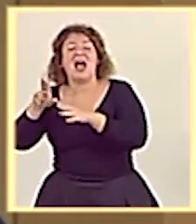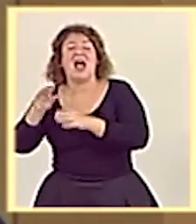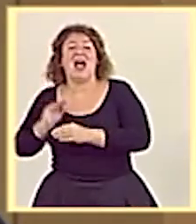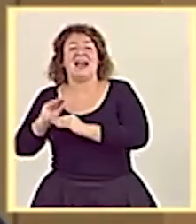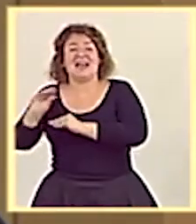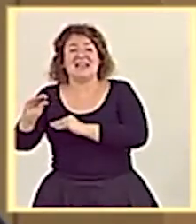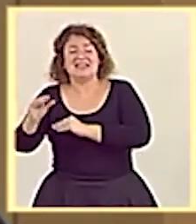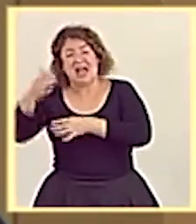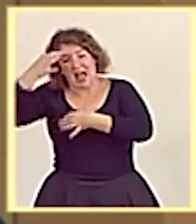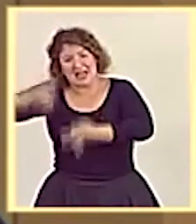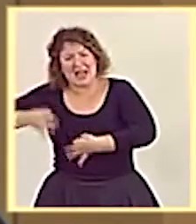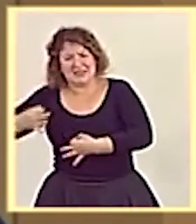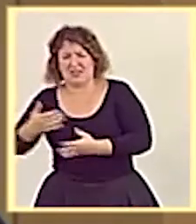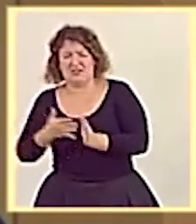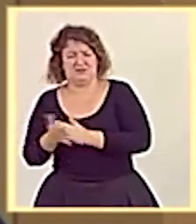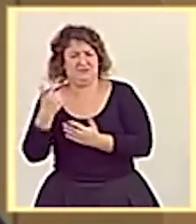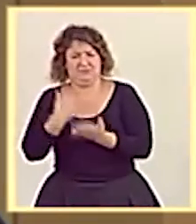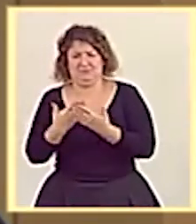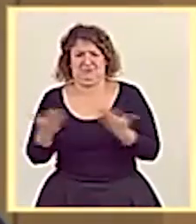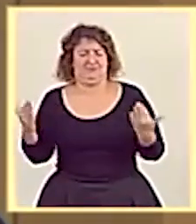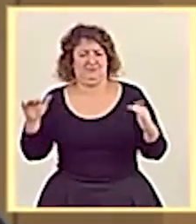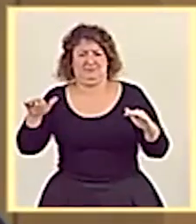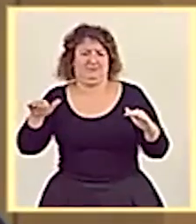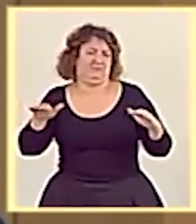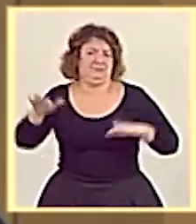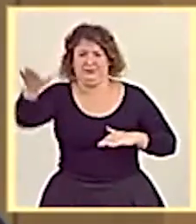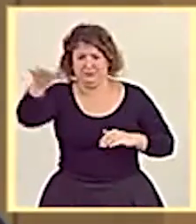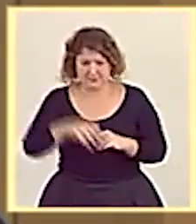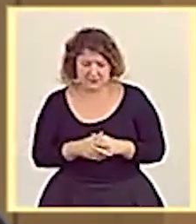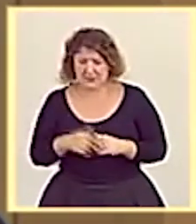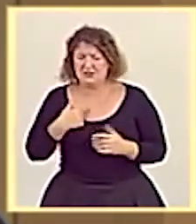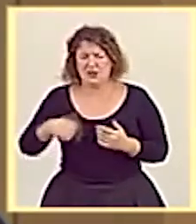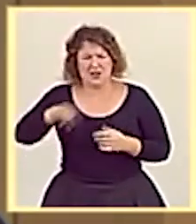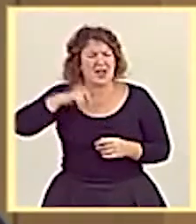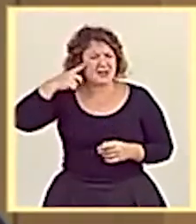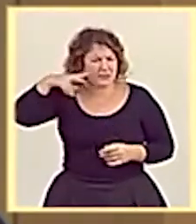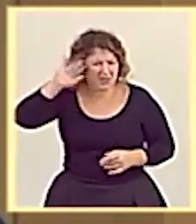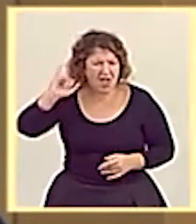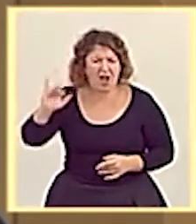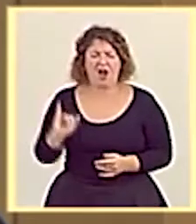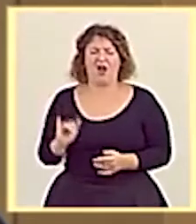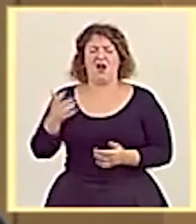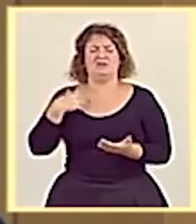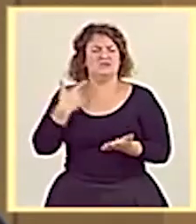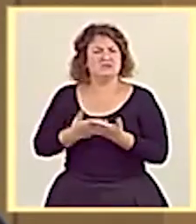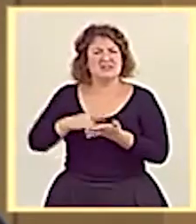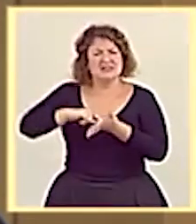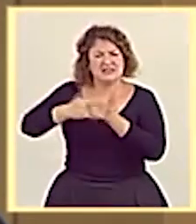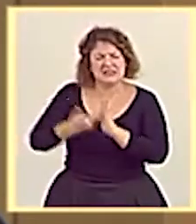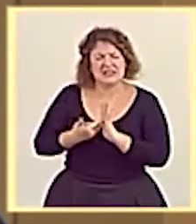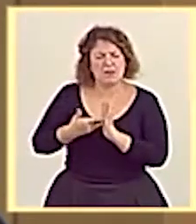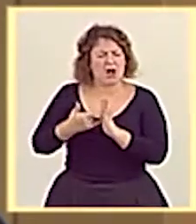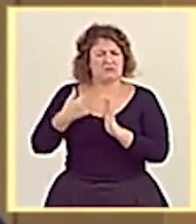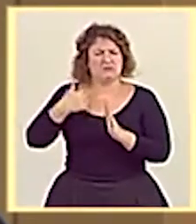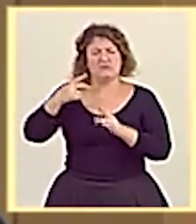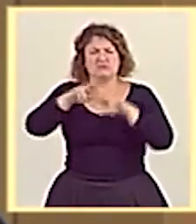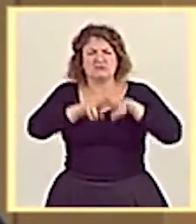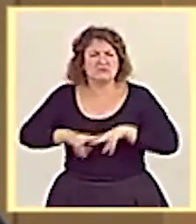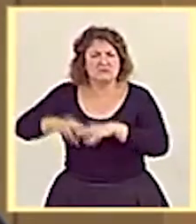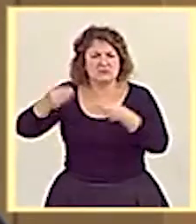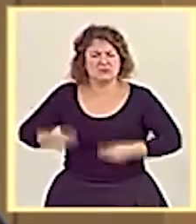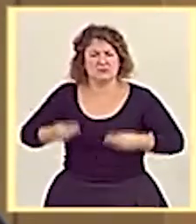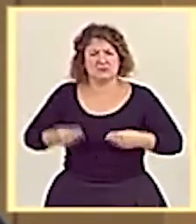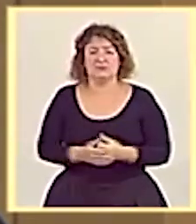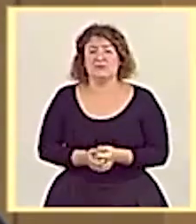Tenemos experiencia, tenemos un sistema testado. Y, por cierto, si tuviéramos la competencia, el lío, por no decir el caos,